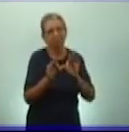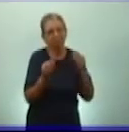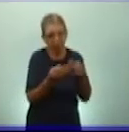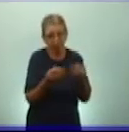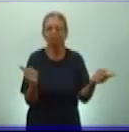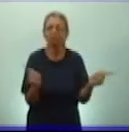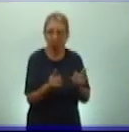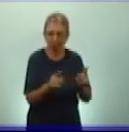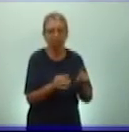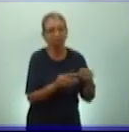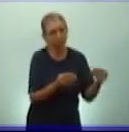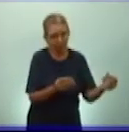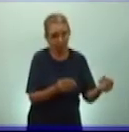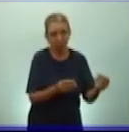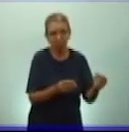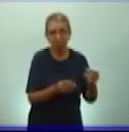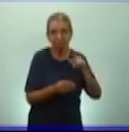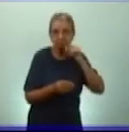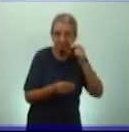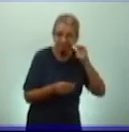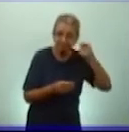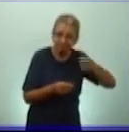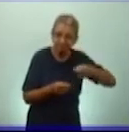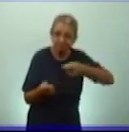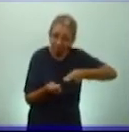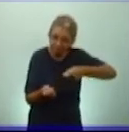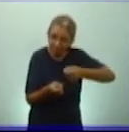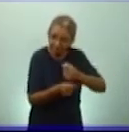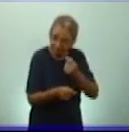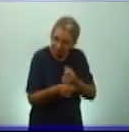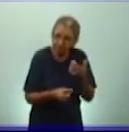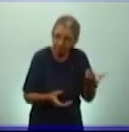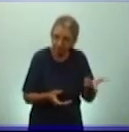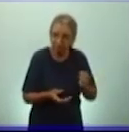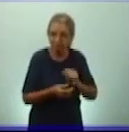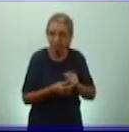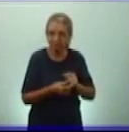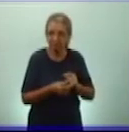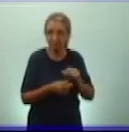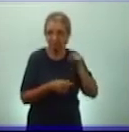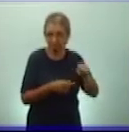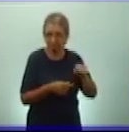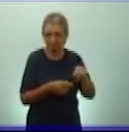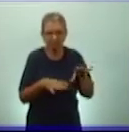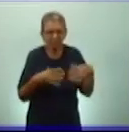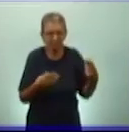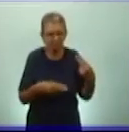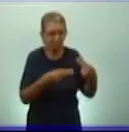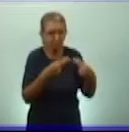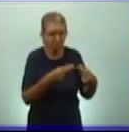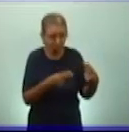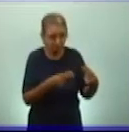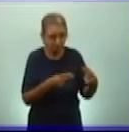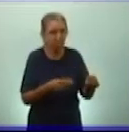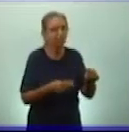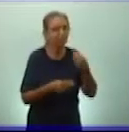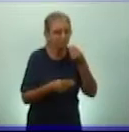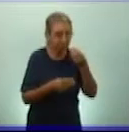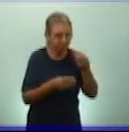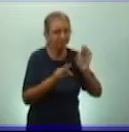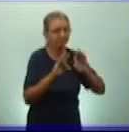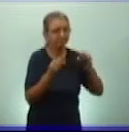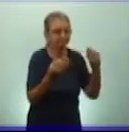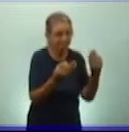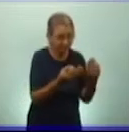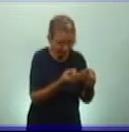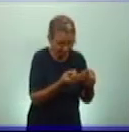familia masculina, que son los que van a producir trabajo en las tierras. Y lo que se producía allí era, lógicamente, para alimentar a cada una de esas